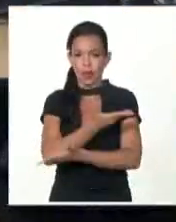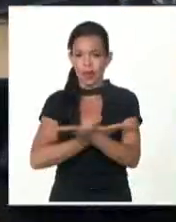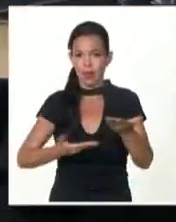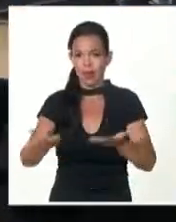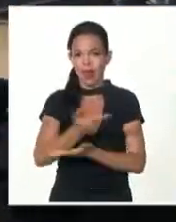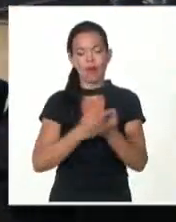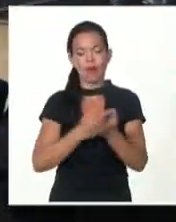Canal Cubano de Noticias.